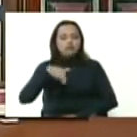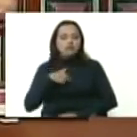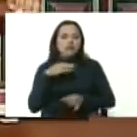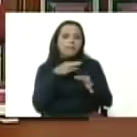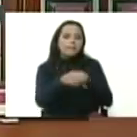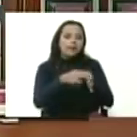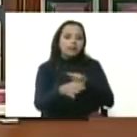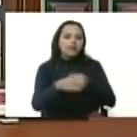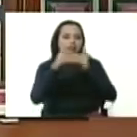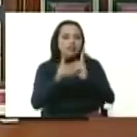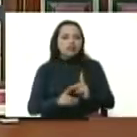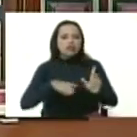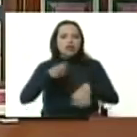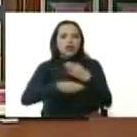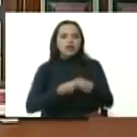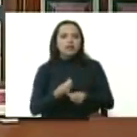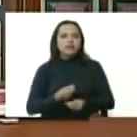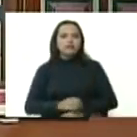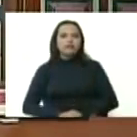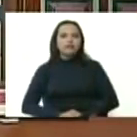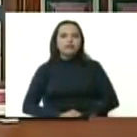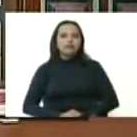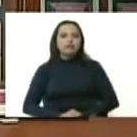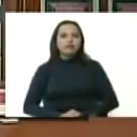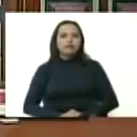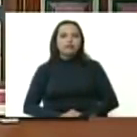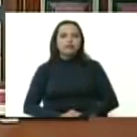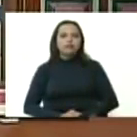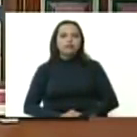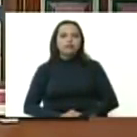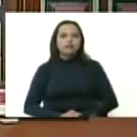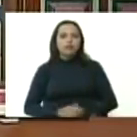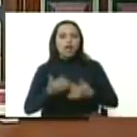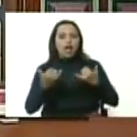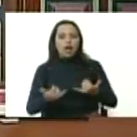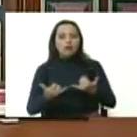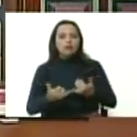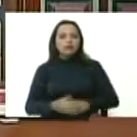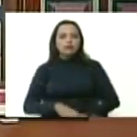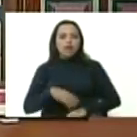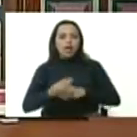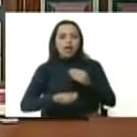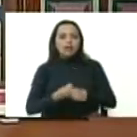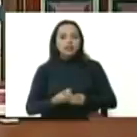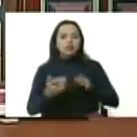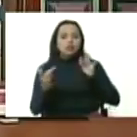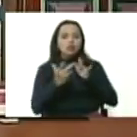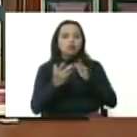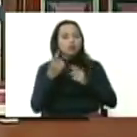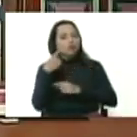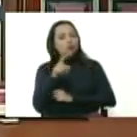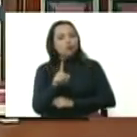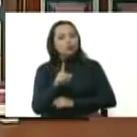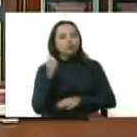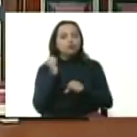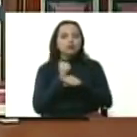todas estas decisiones que estamos tomando vamos a darle un pase a otro gran trabajador